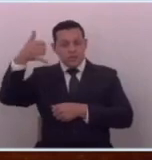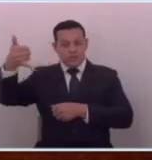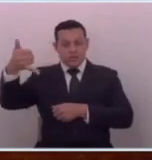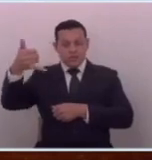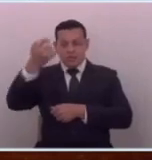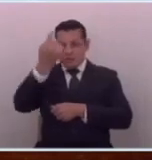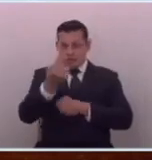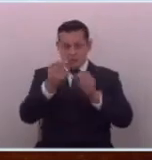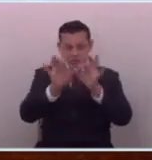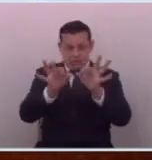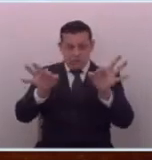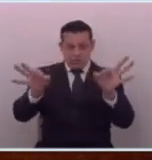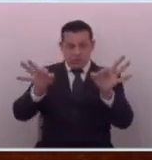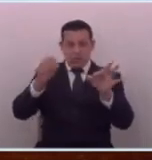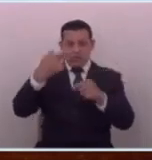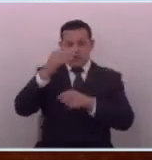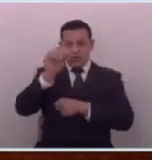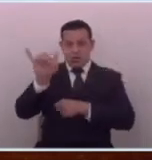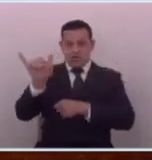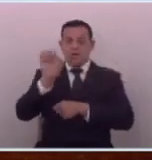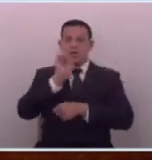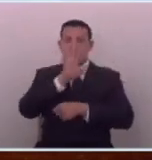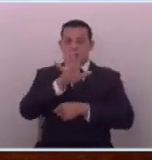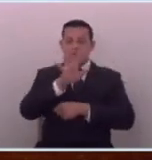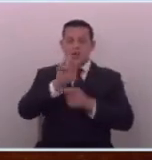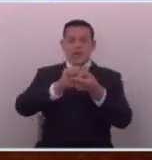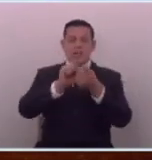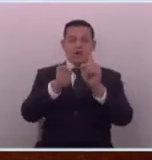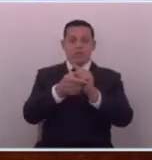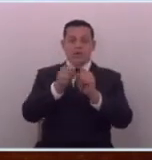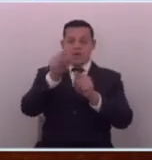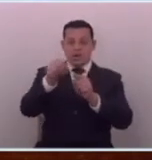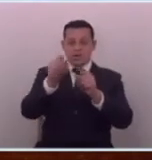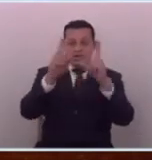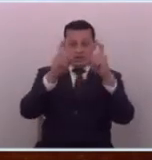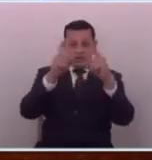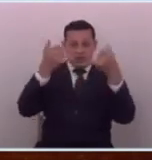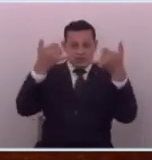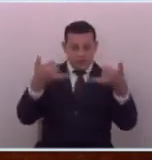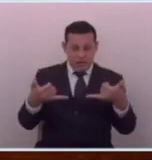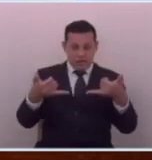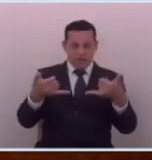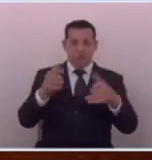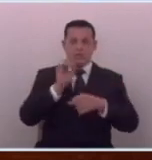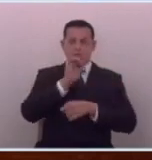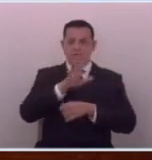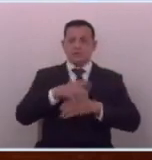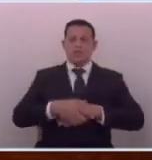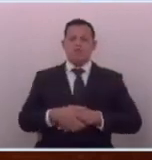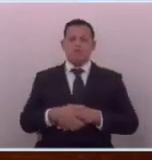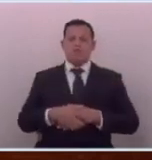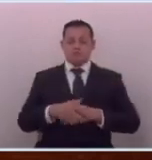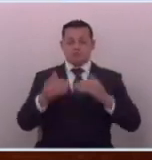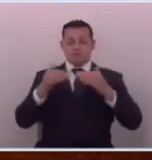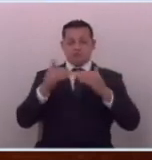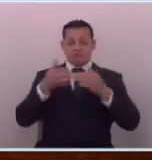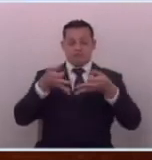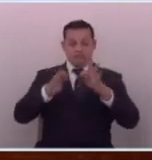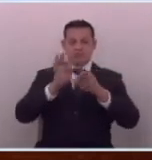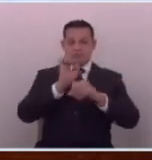editor general del diario de hoy y le decía cambiame esa portada ya así lo decía con ese tono también